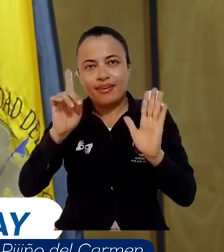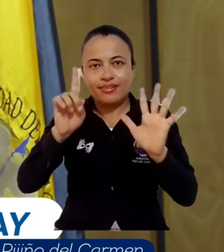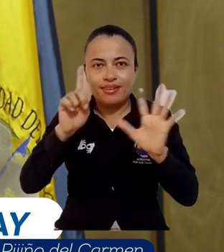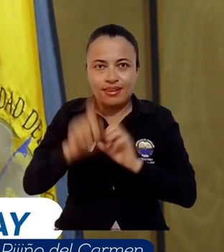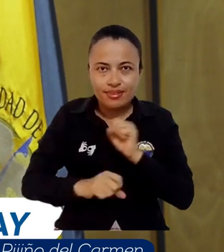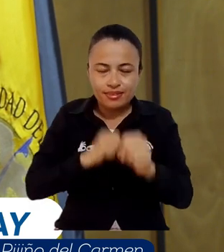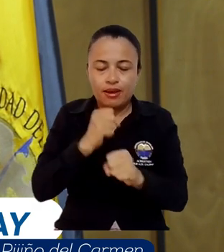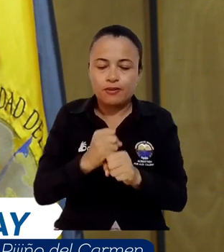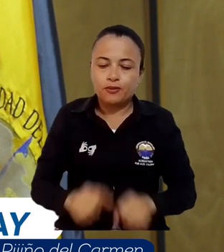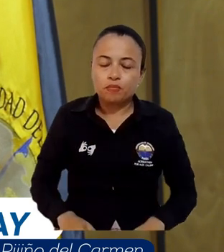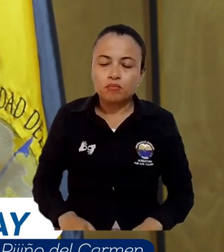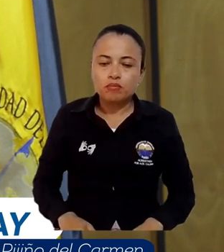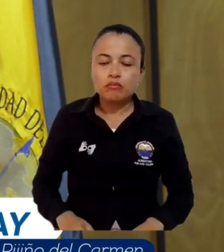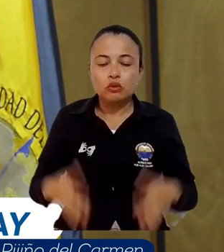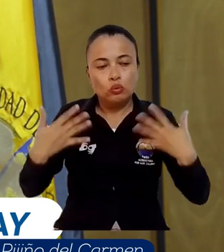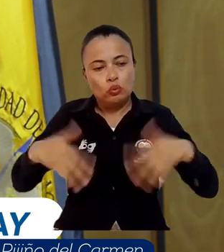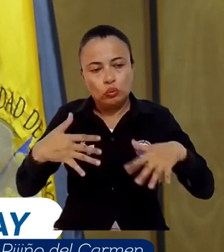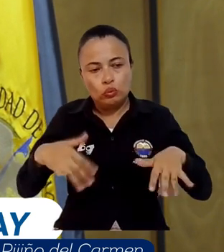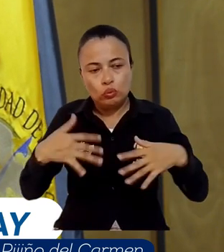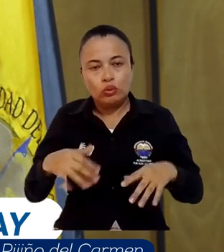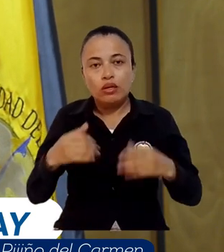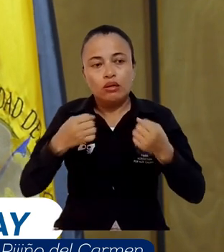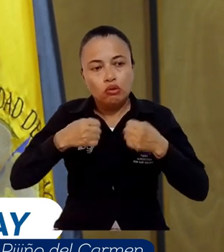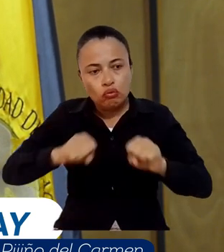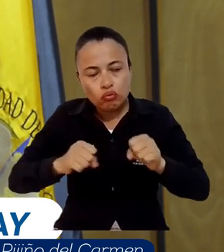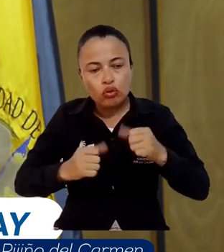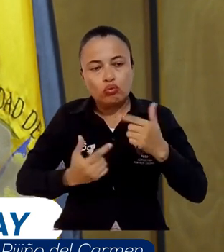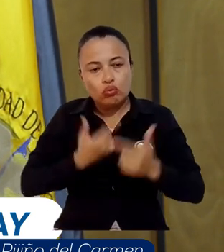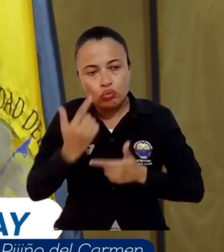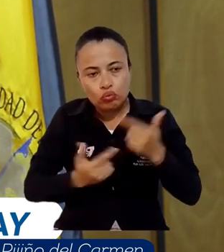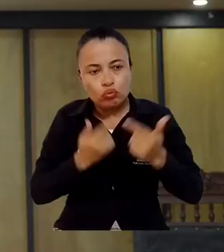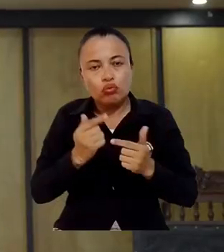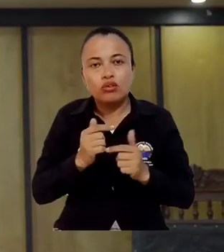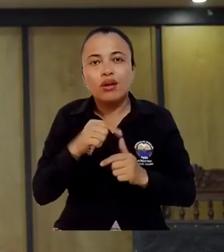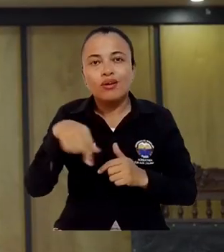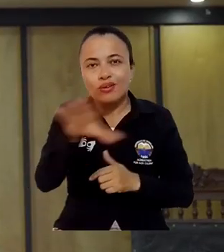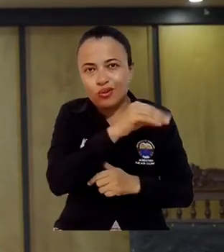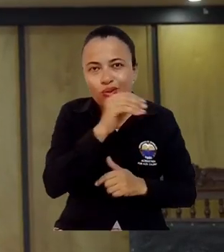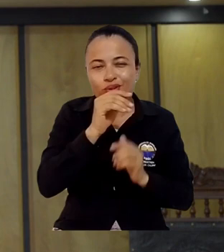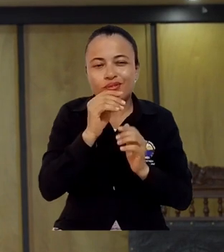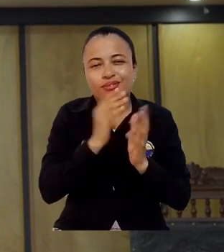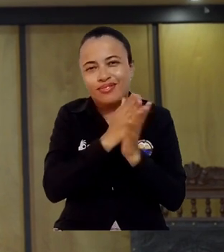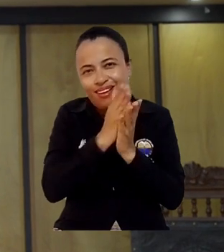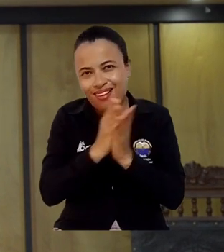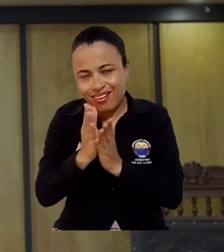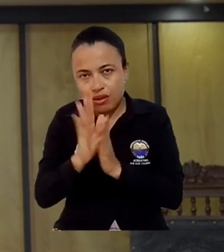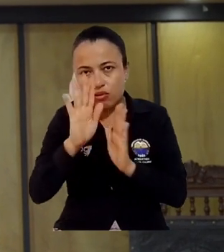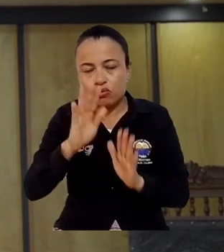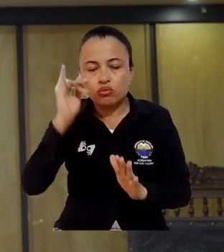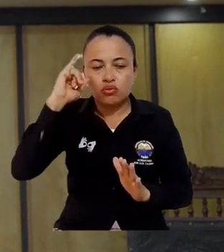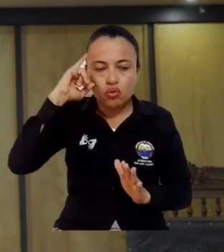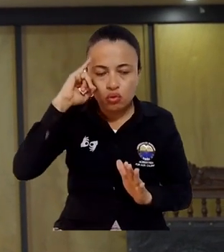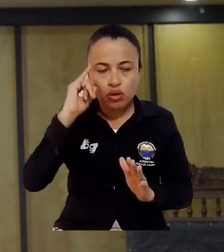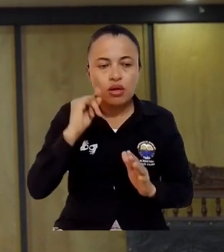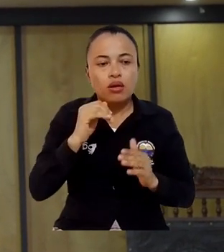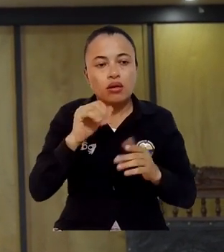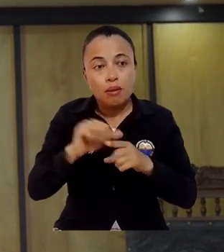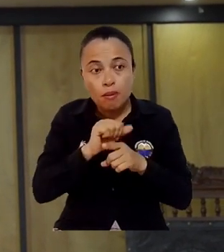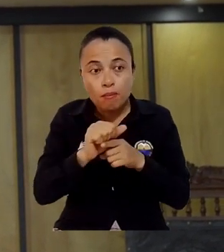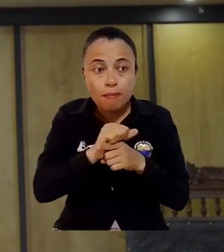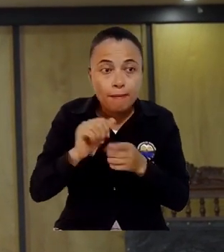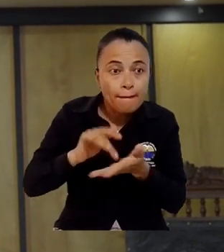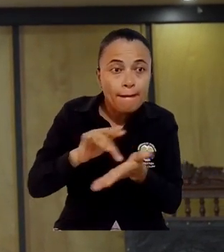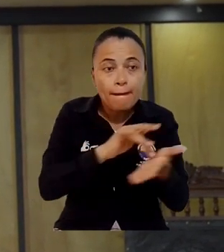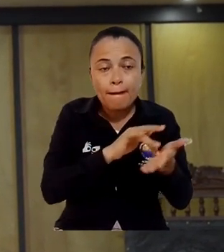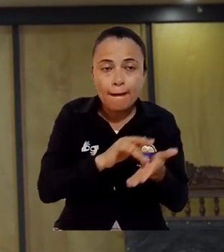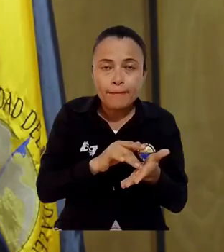esfuerzo que conllevó al programa y a todos los participantes de este y que en el mundo laboral pues dice como que estos estudiantes vienen